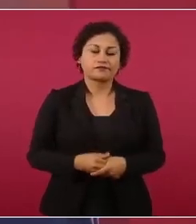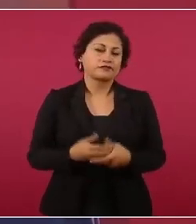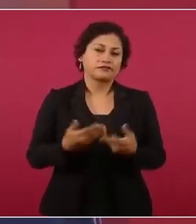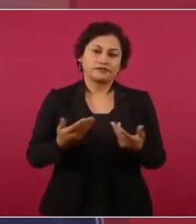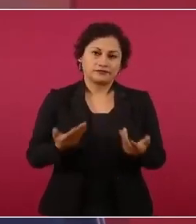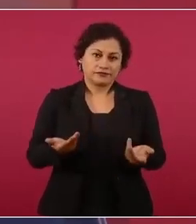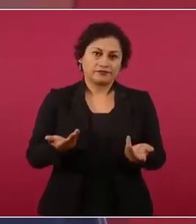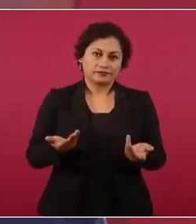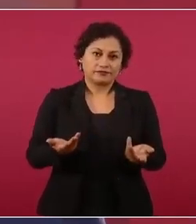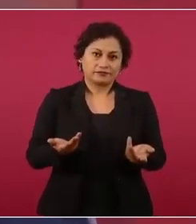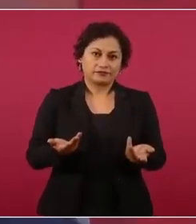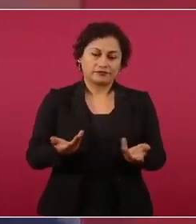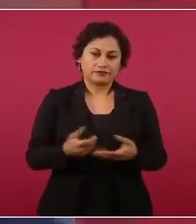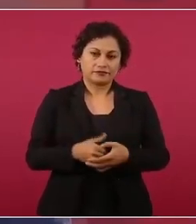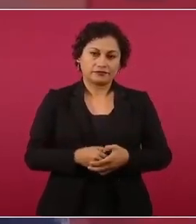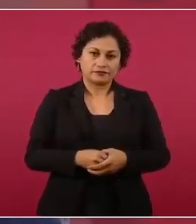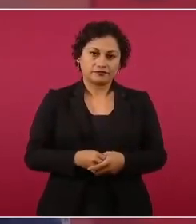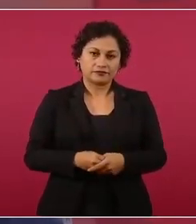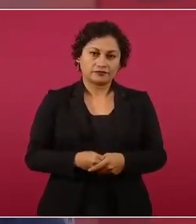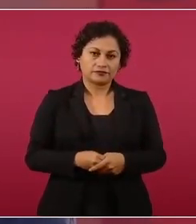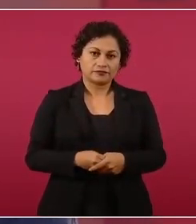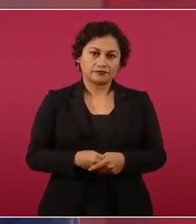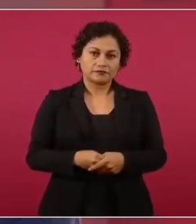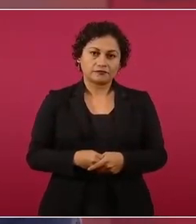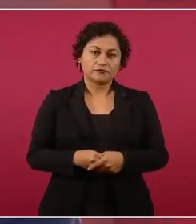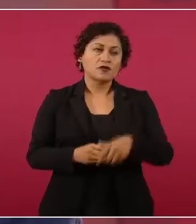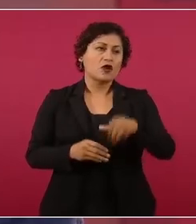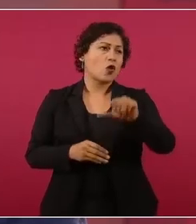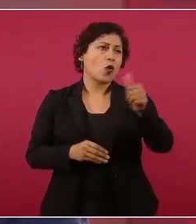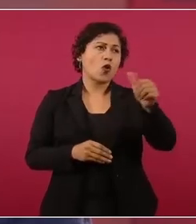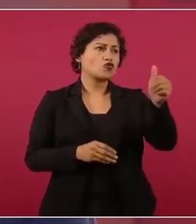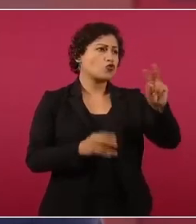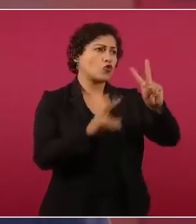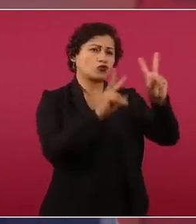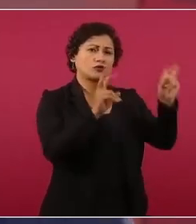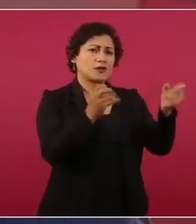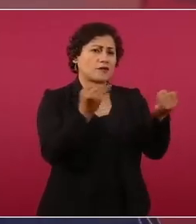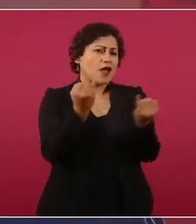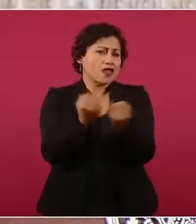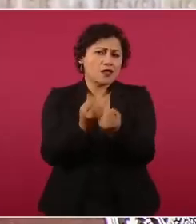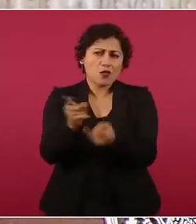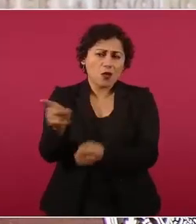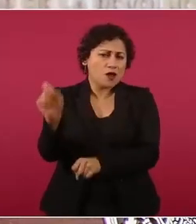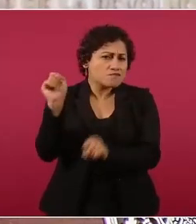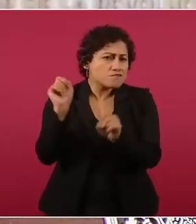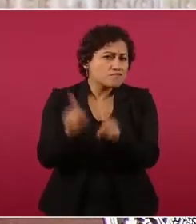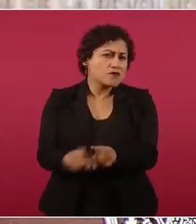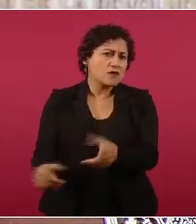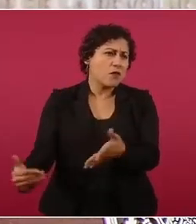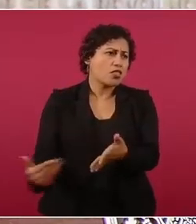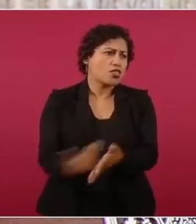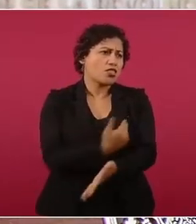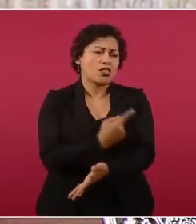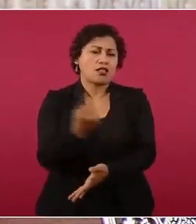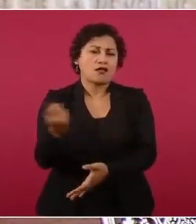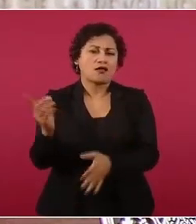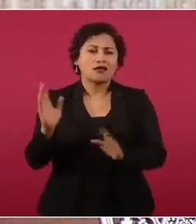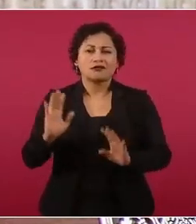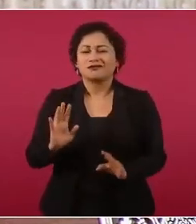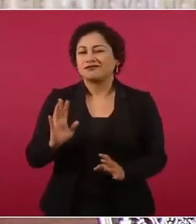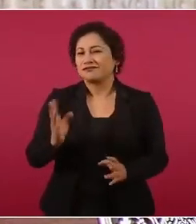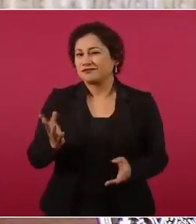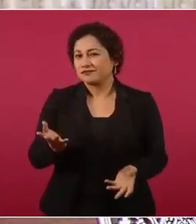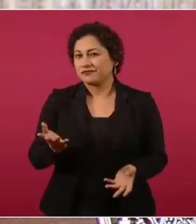otras situaciones, casos que apuestan a que